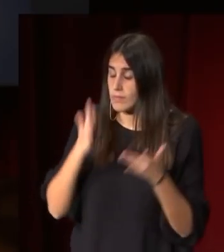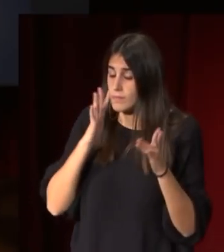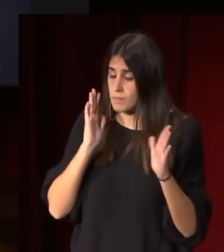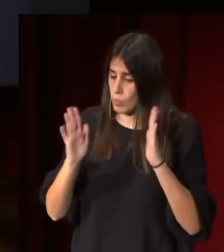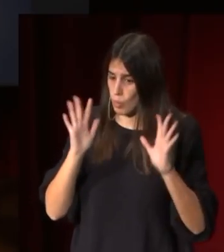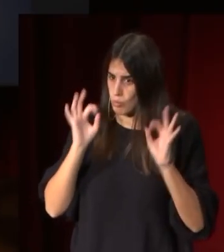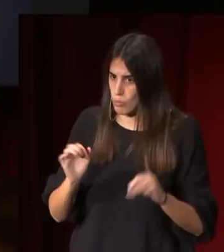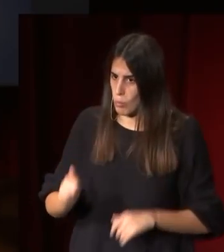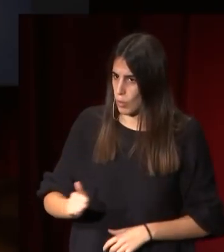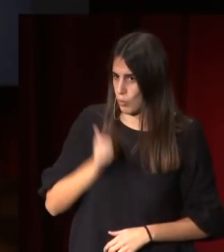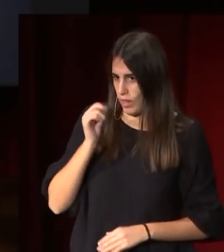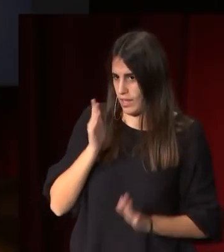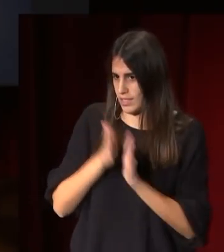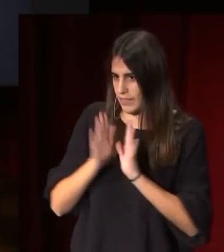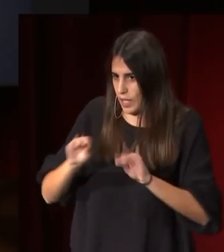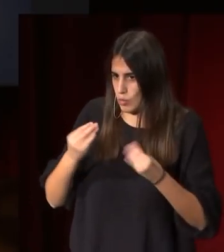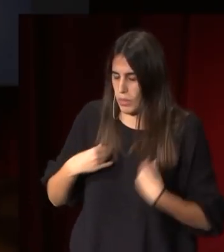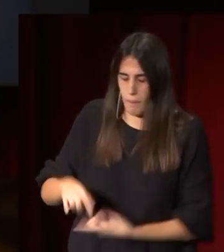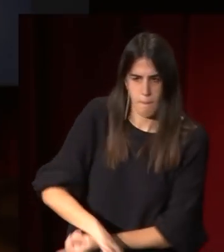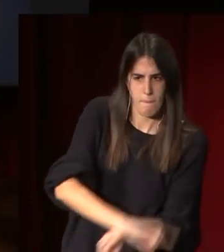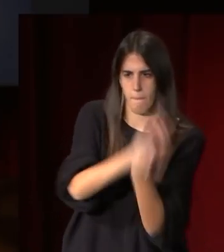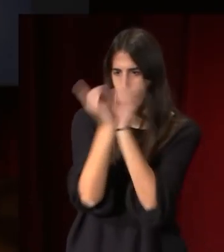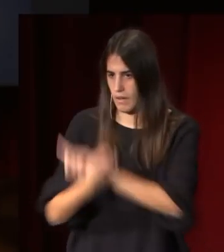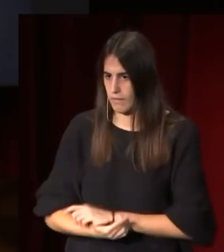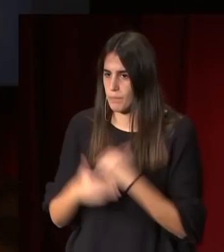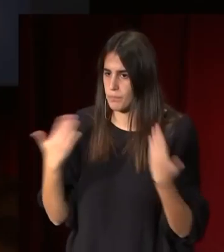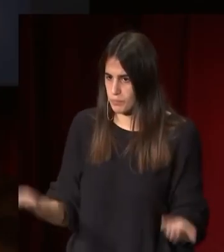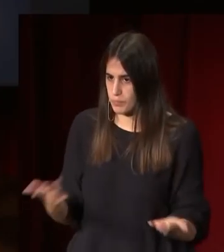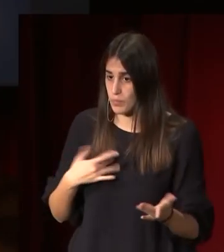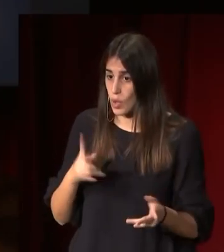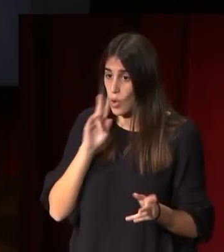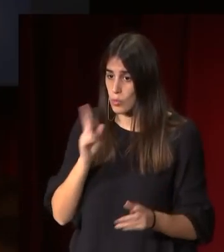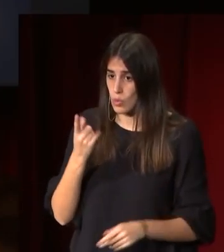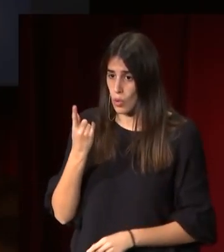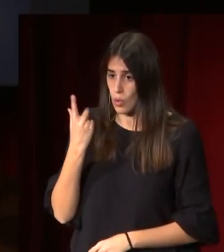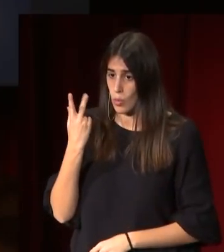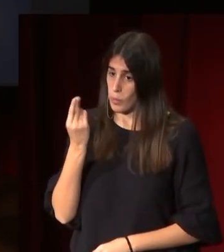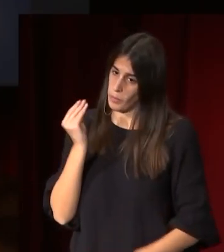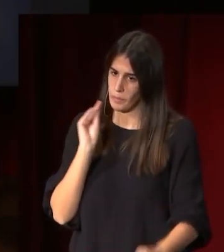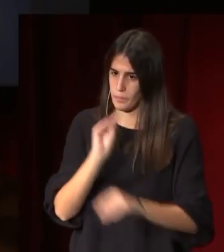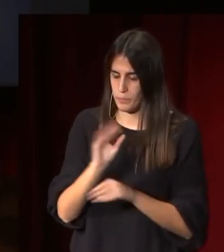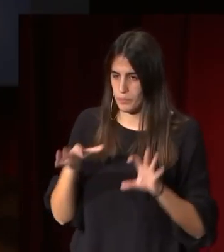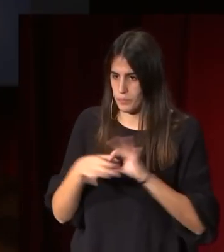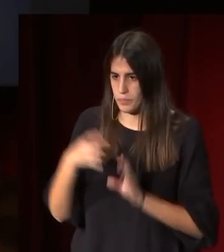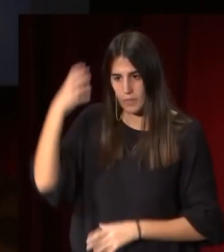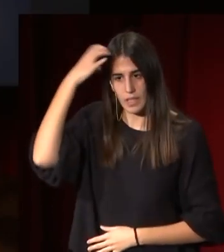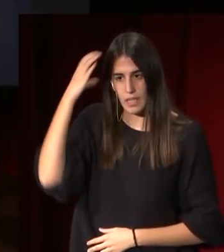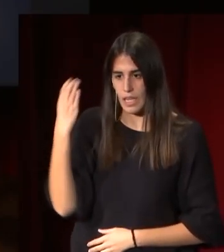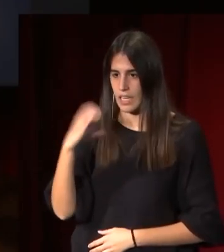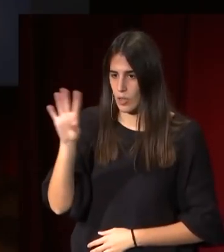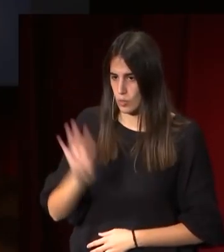tiene una oportunidad que es la que cambiará completamente de su vida, que es una pensión que le concede Carlos IV. Con esa pensión,